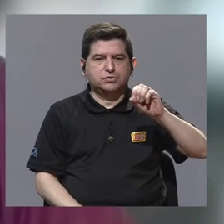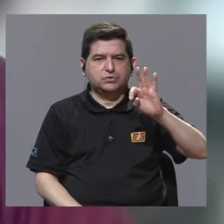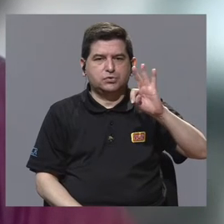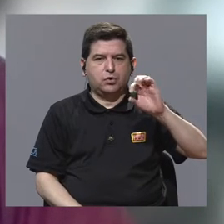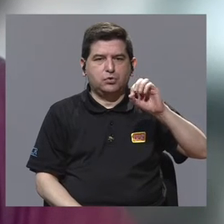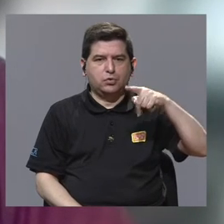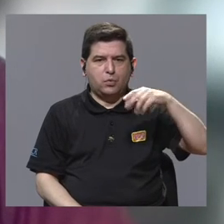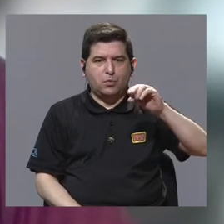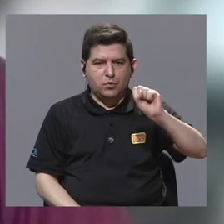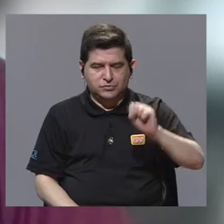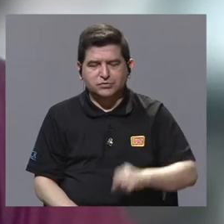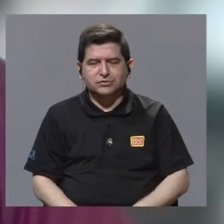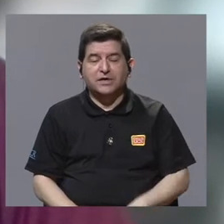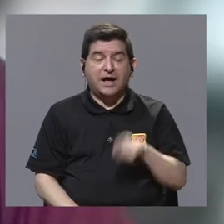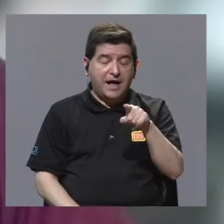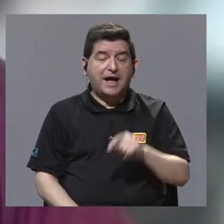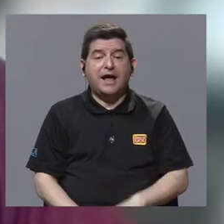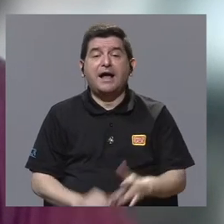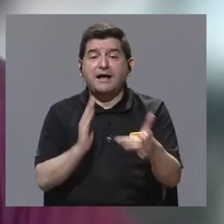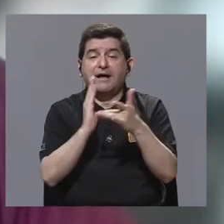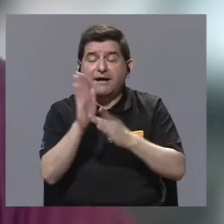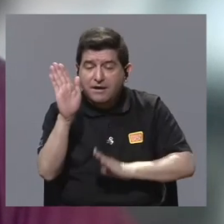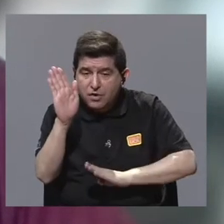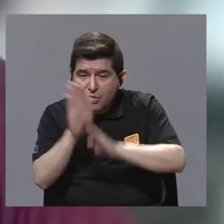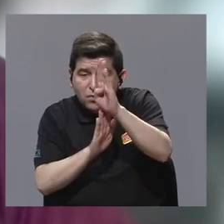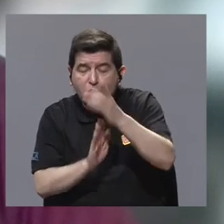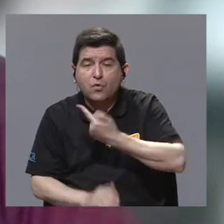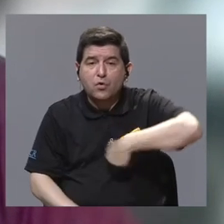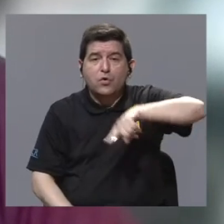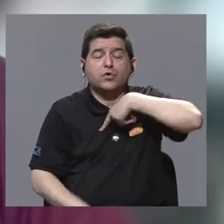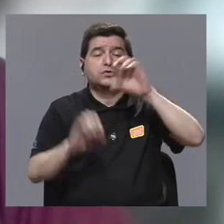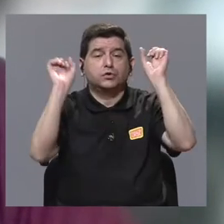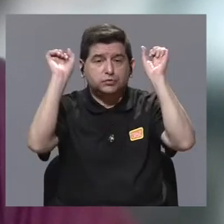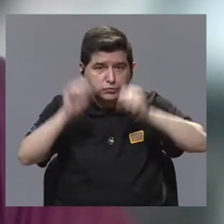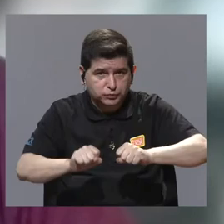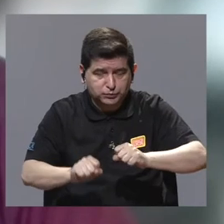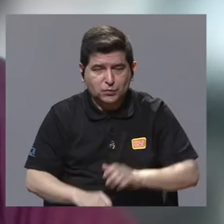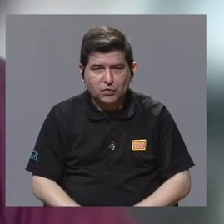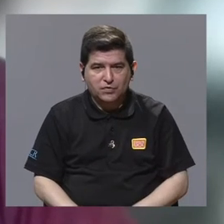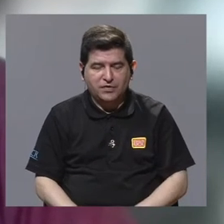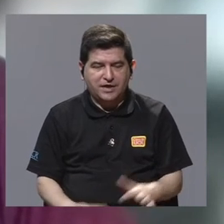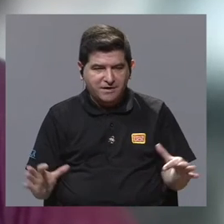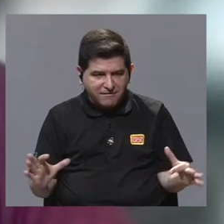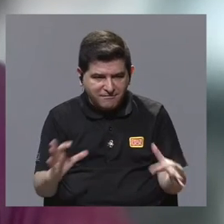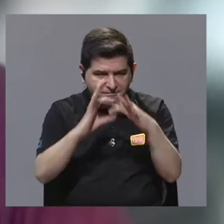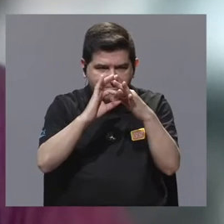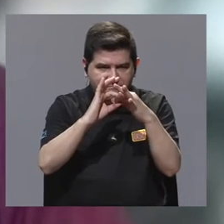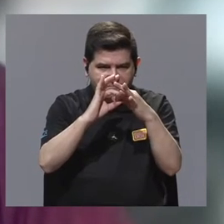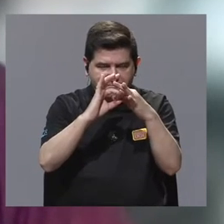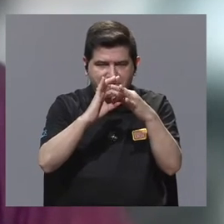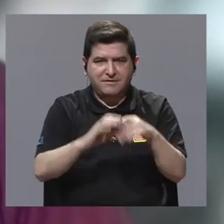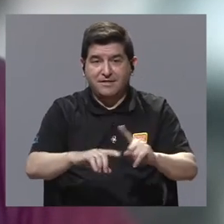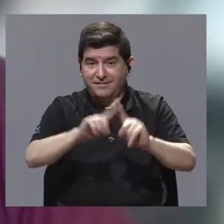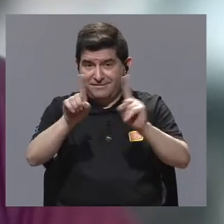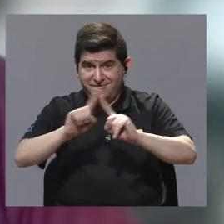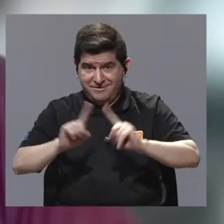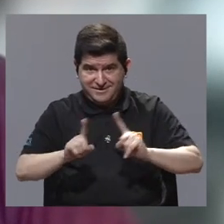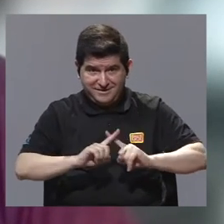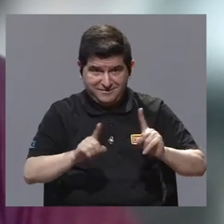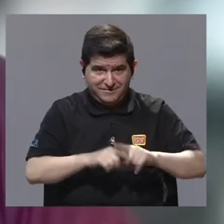Entonces, la tecnología se ha desarrollado de tal manera que nosotros podamos ligar, por ejemplo,